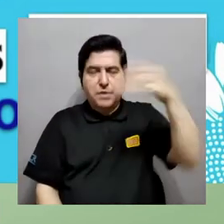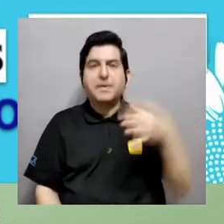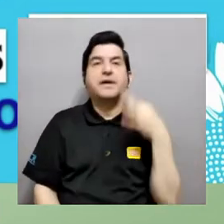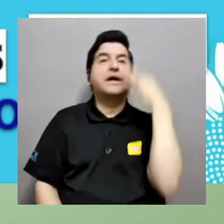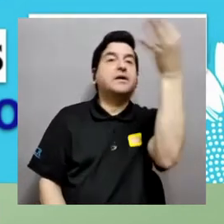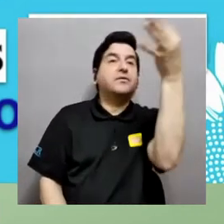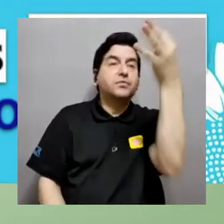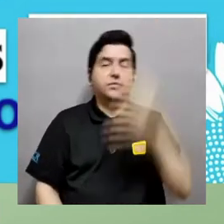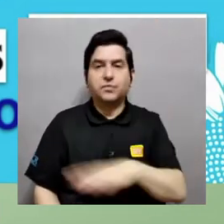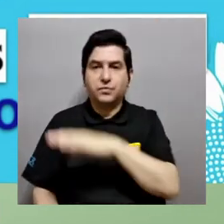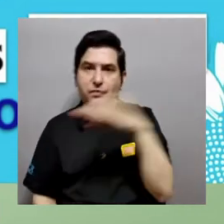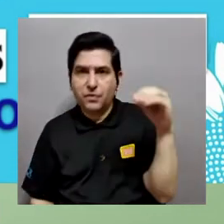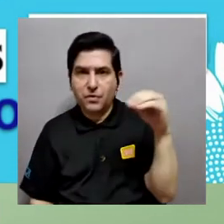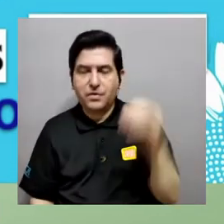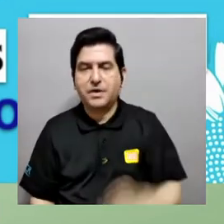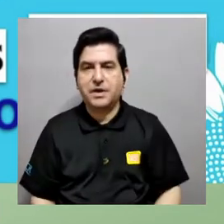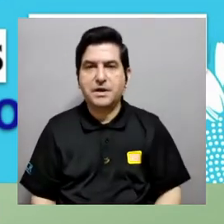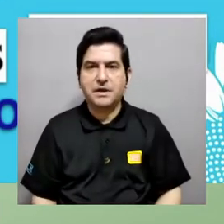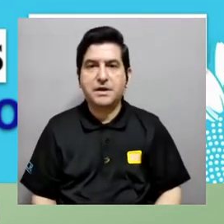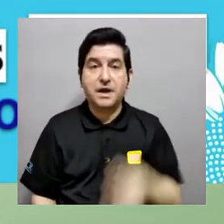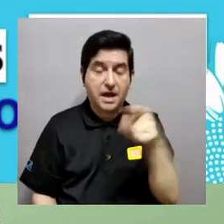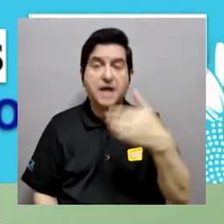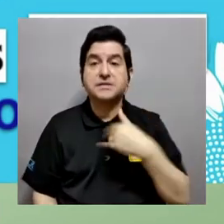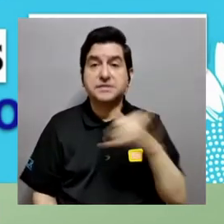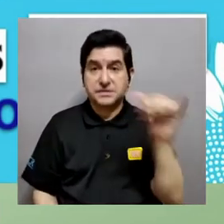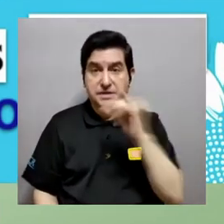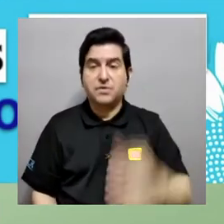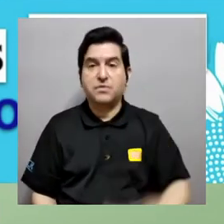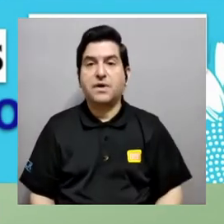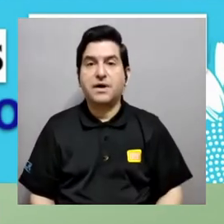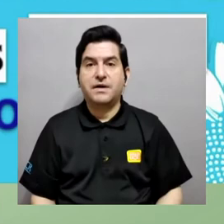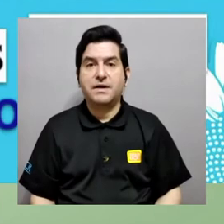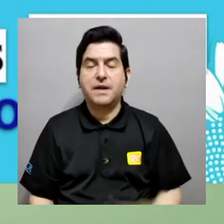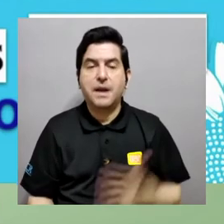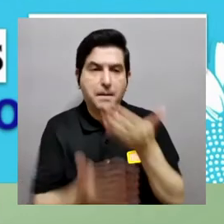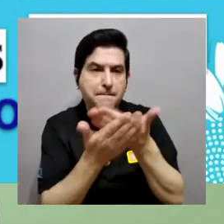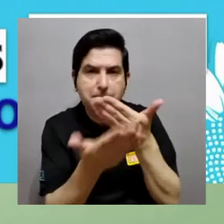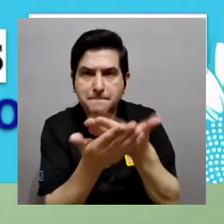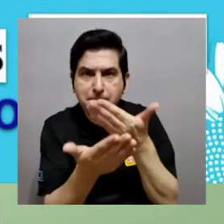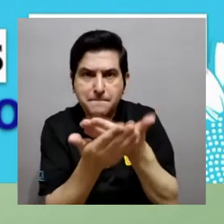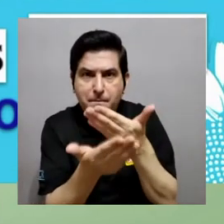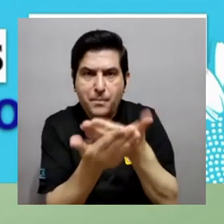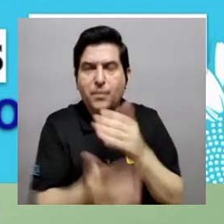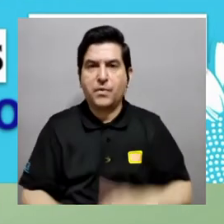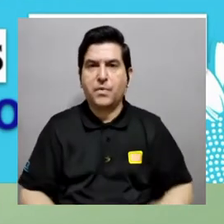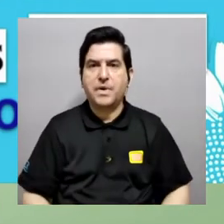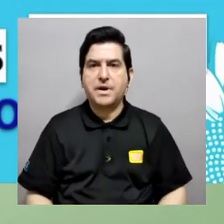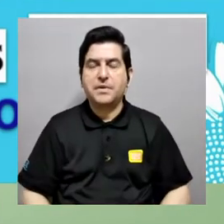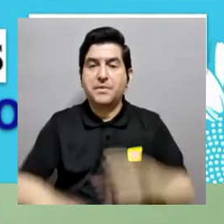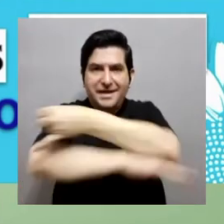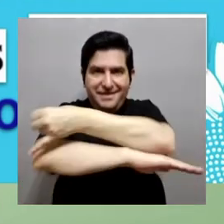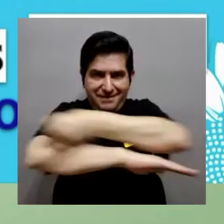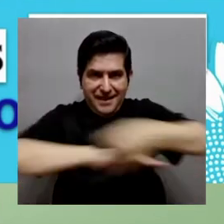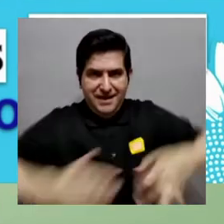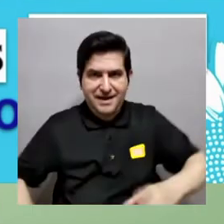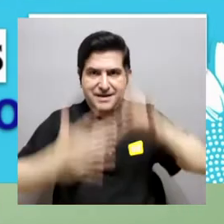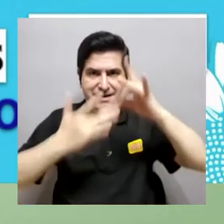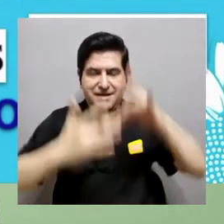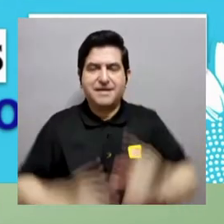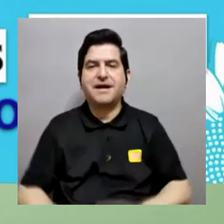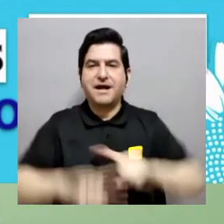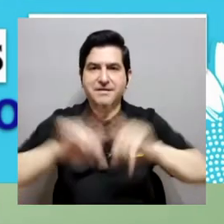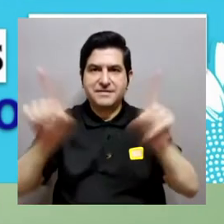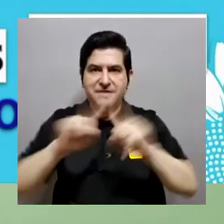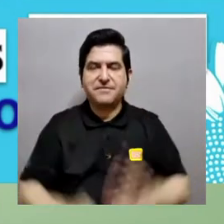la parte de pronóstico de Marías y próximamente, bueno, próximamente nuestra si lo tenemos, también tenemos para la